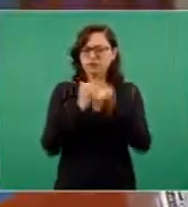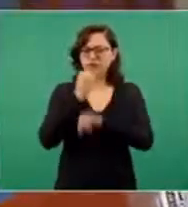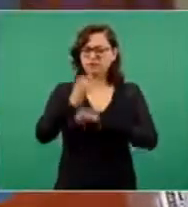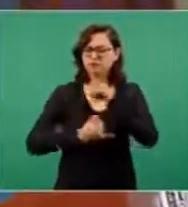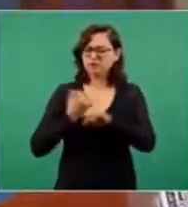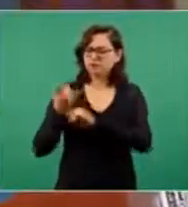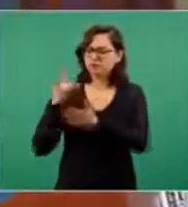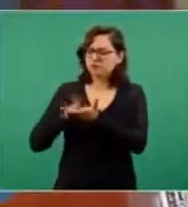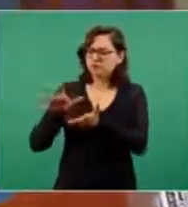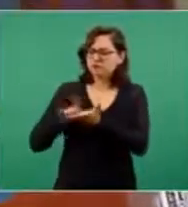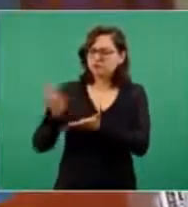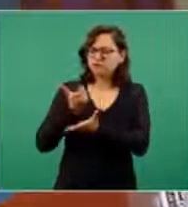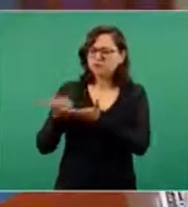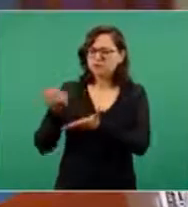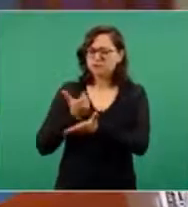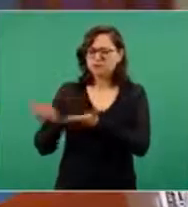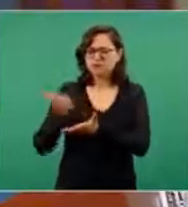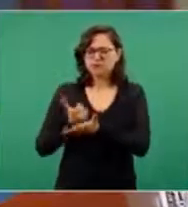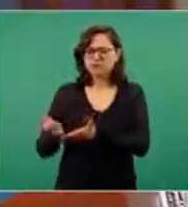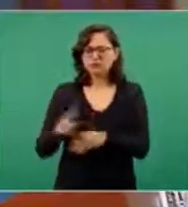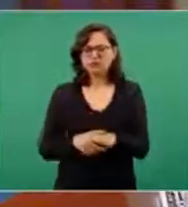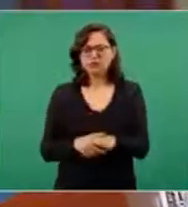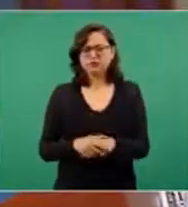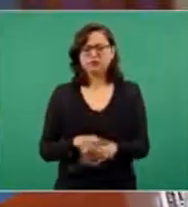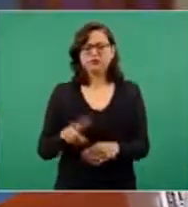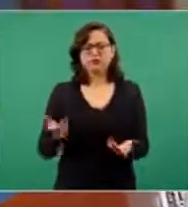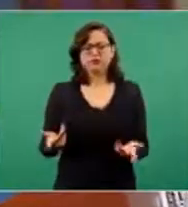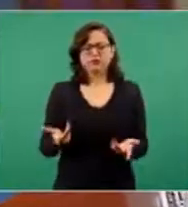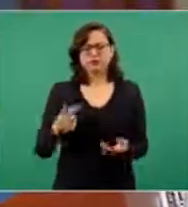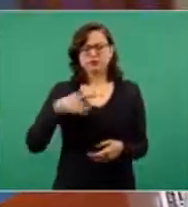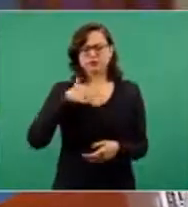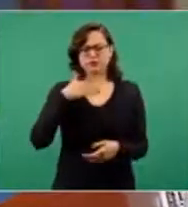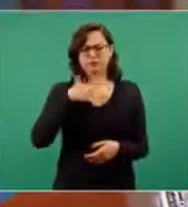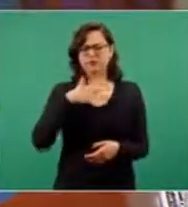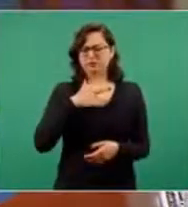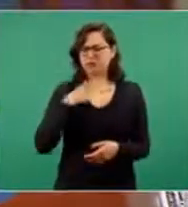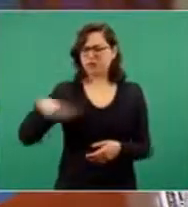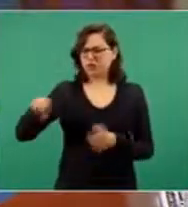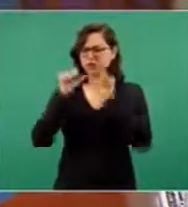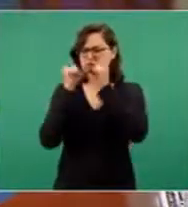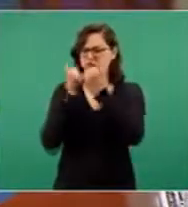El gobierno de México reconoce como esencial el trabajo de la sociedad civil,